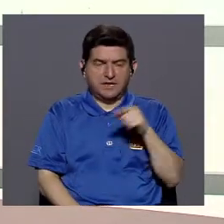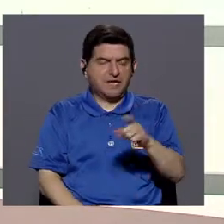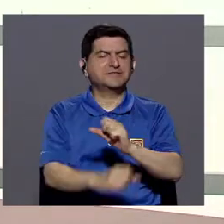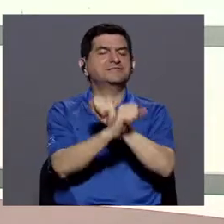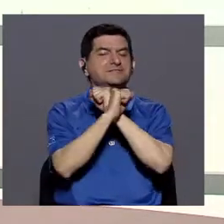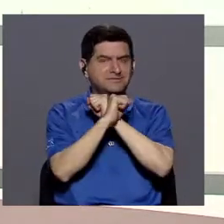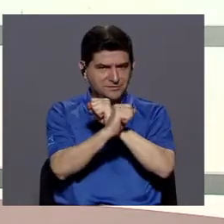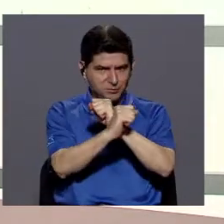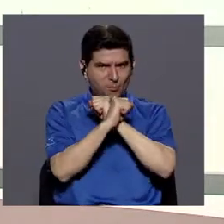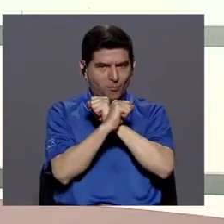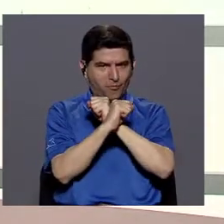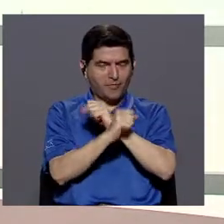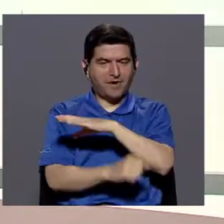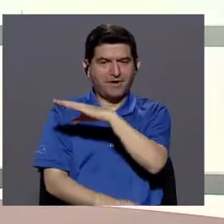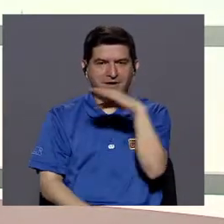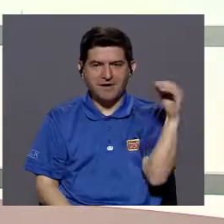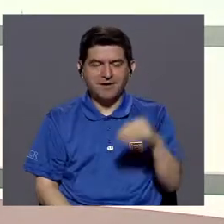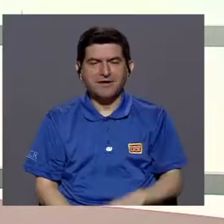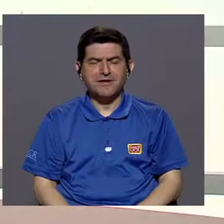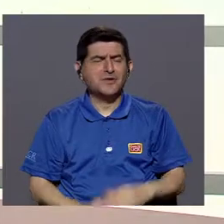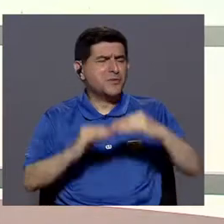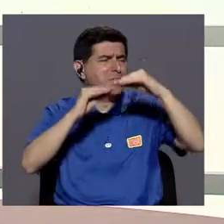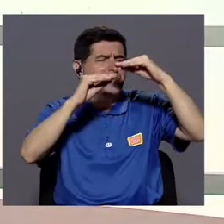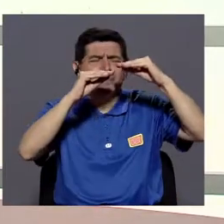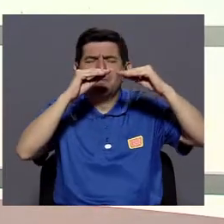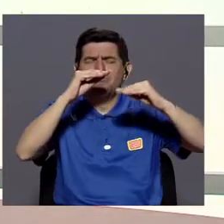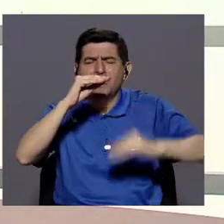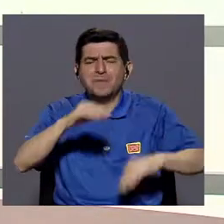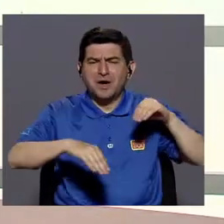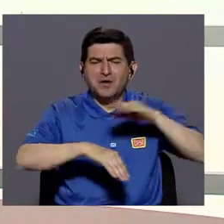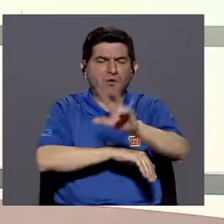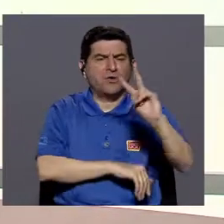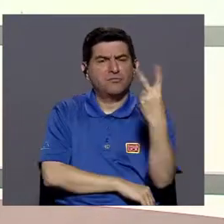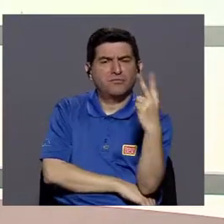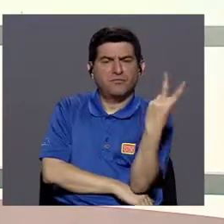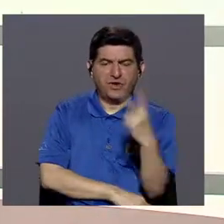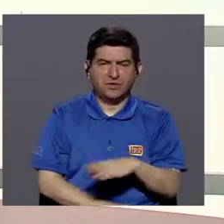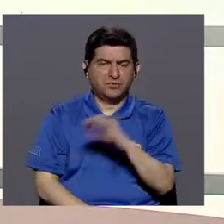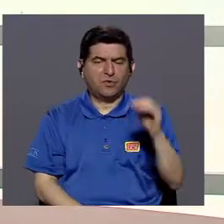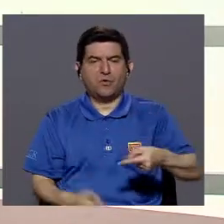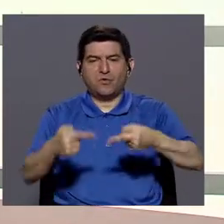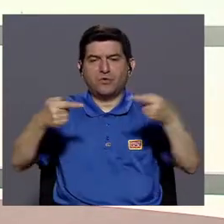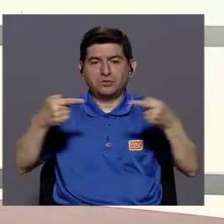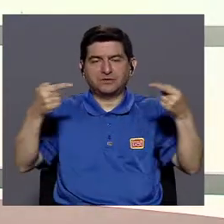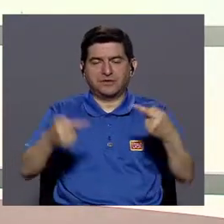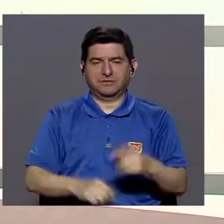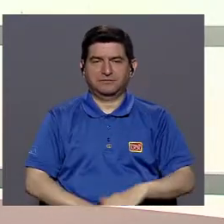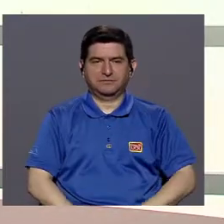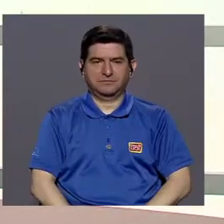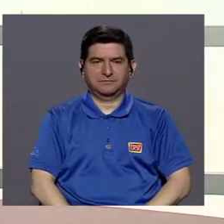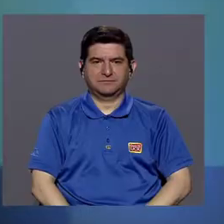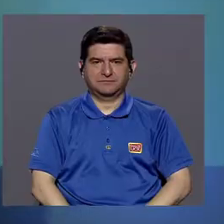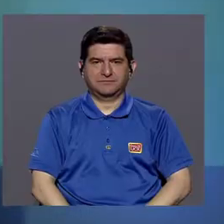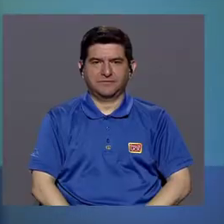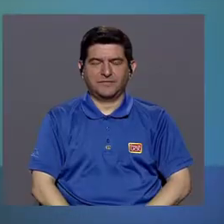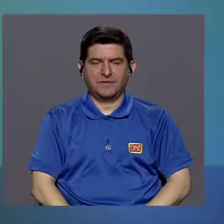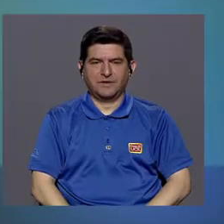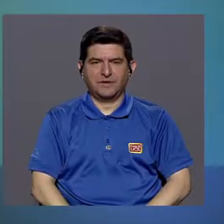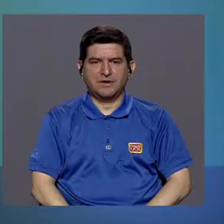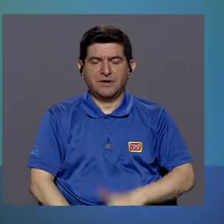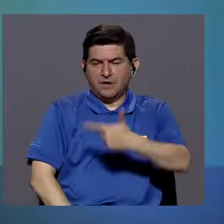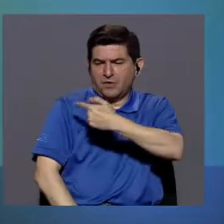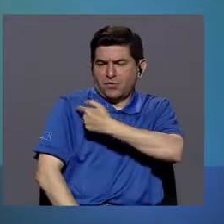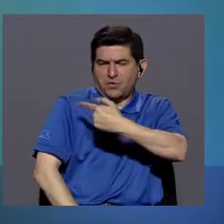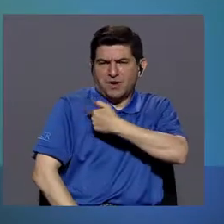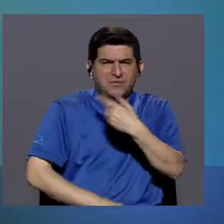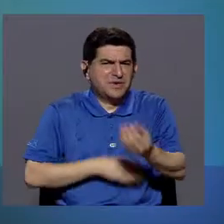tienen esa seguridad, ¿verdad? Y ese bajísimo efecto secundario, ¿verdad? O efecto adverso, que se llama. ¿Qué